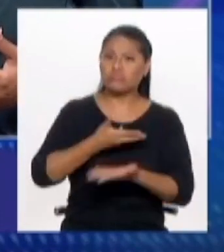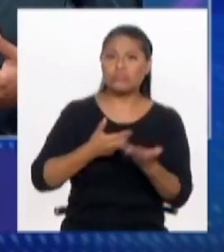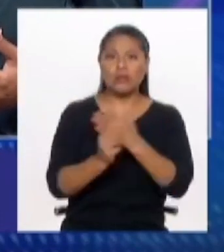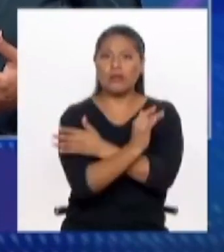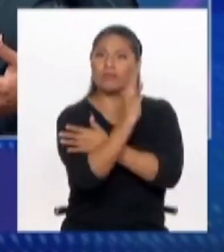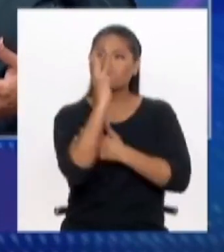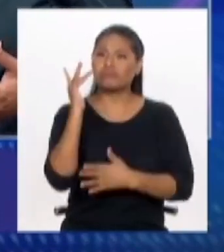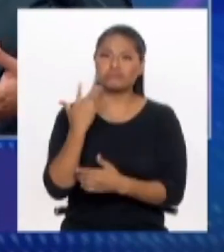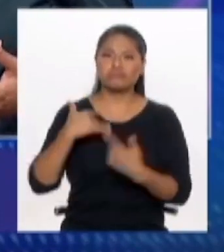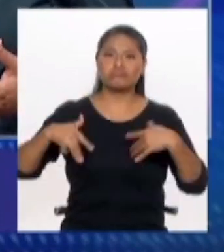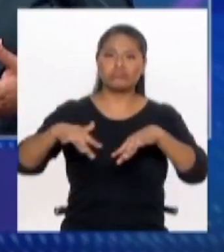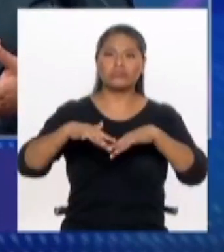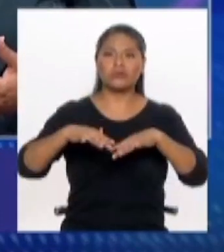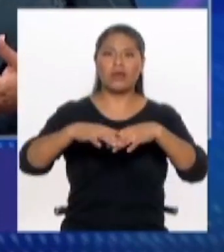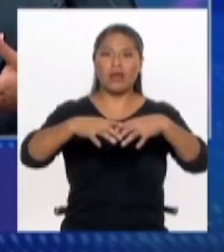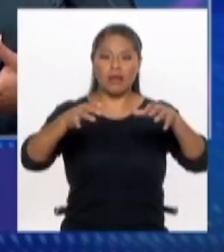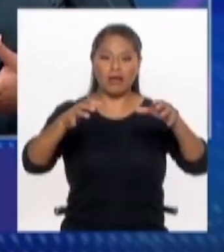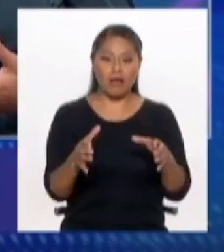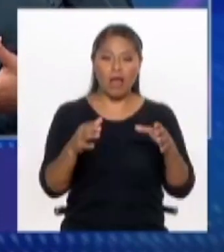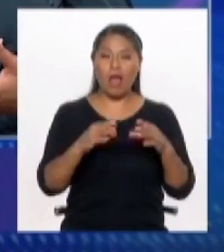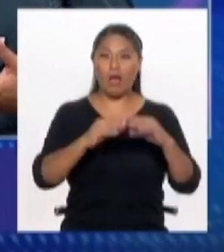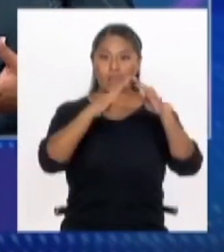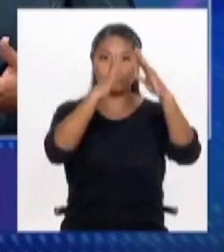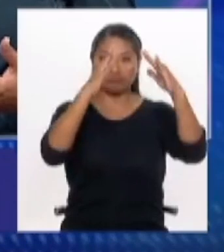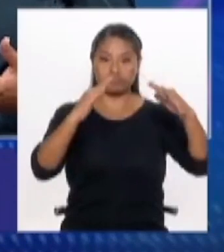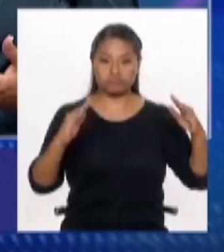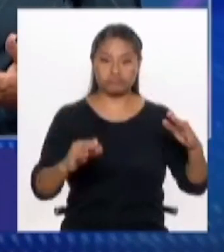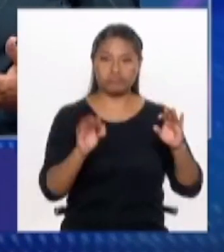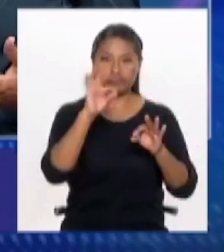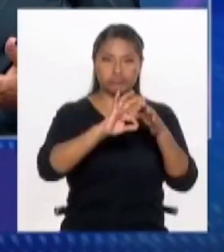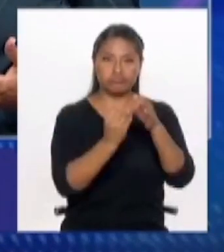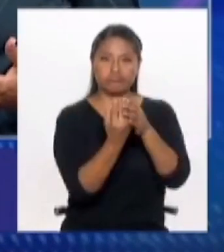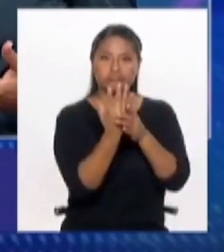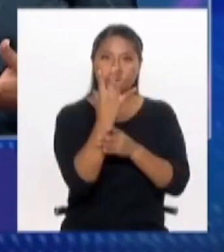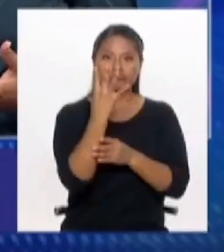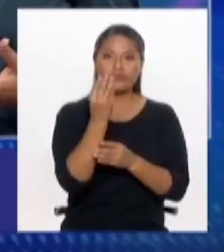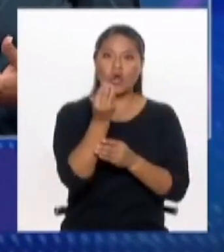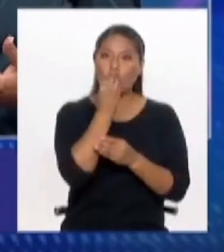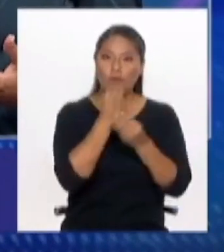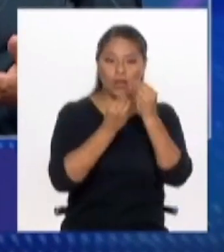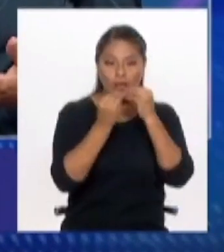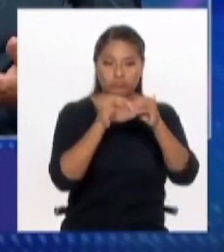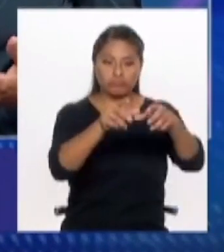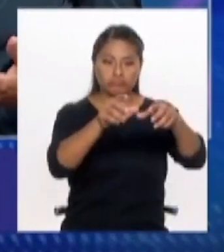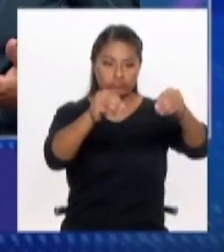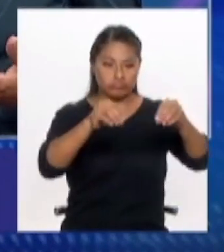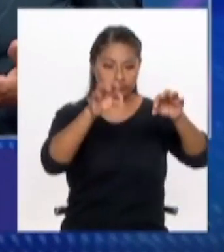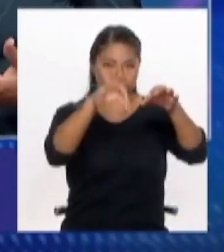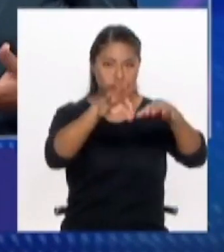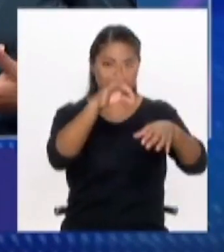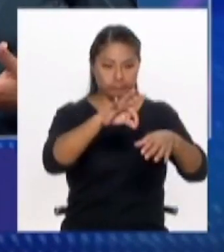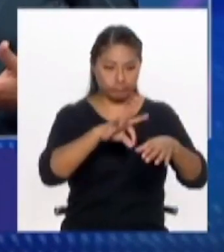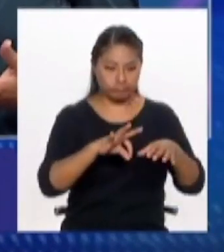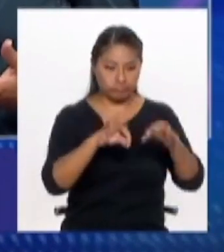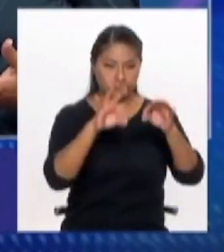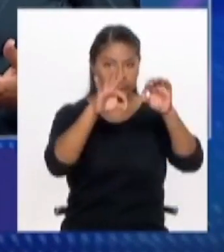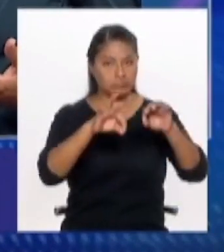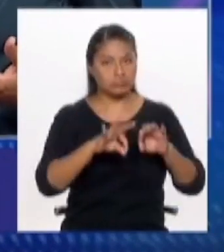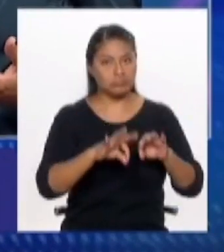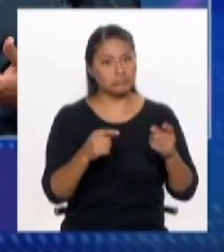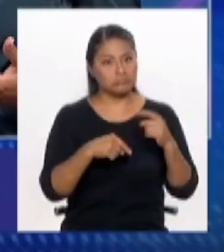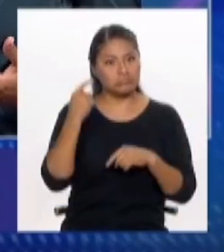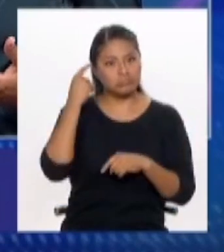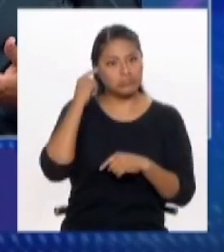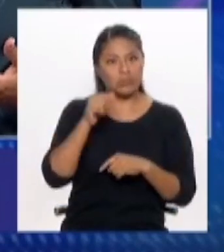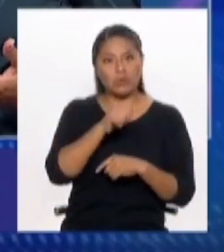el parque se convierte en un bioguerto. Y se convierte en un bioguerto, porque evidentemente quieren hacer... No sé, han visto, por ejemplo, estoy pensando otra vez